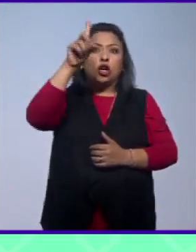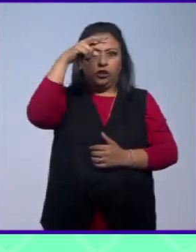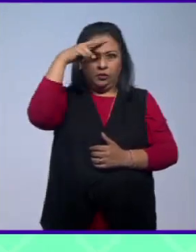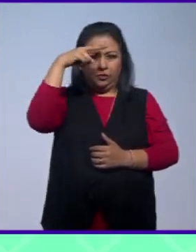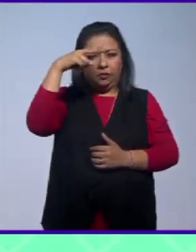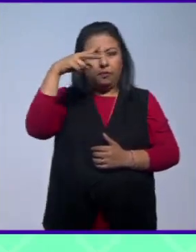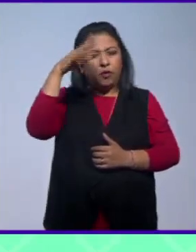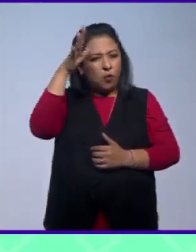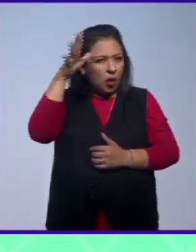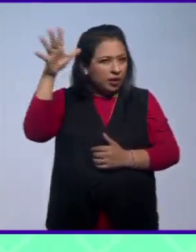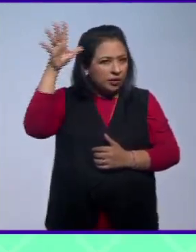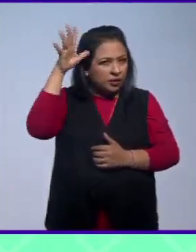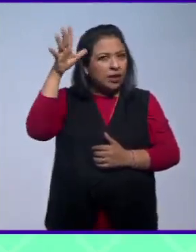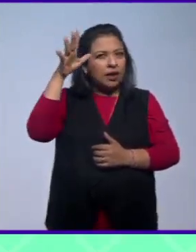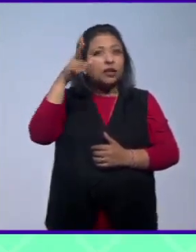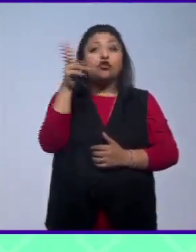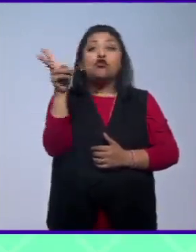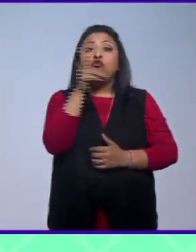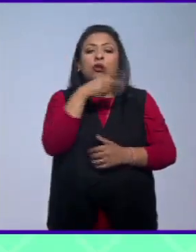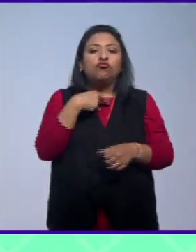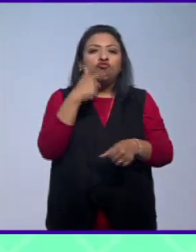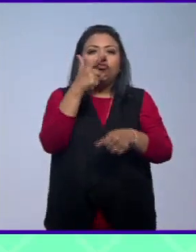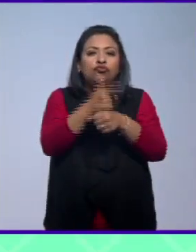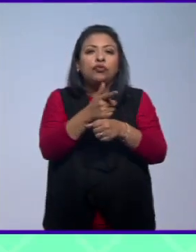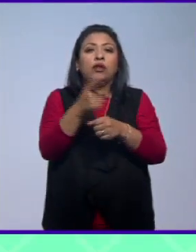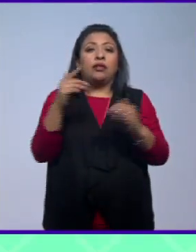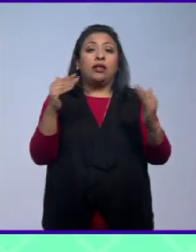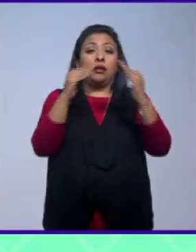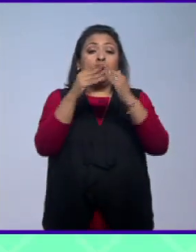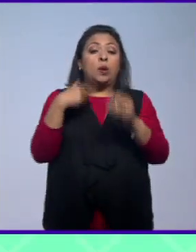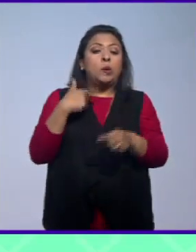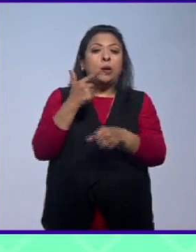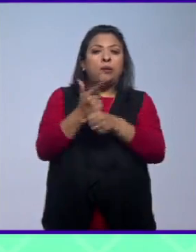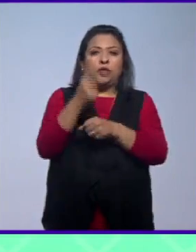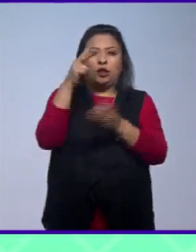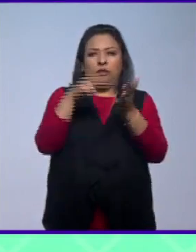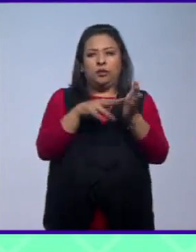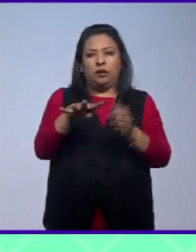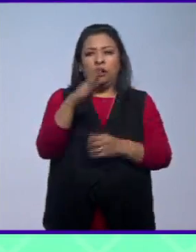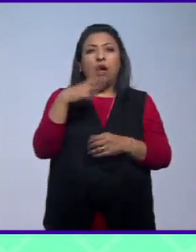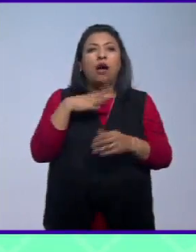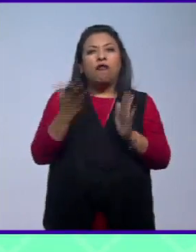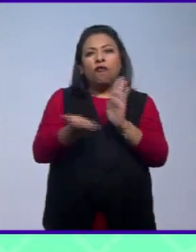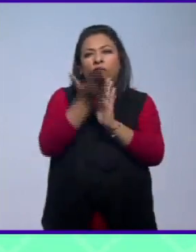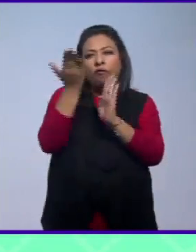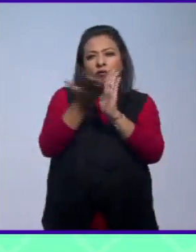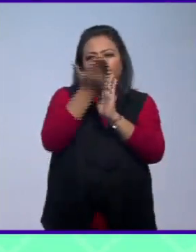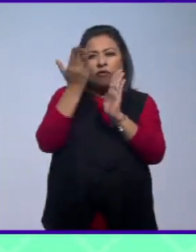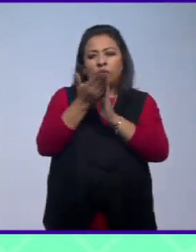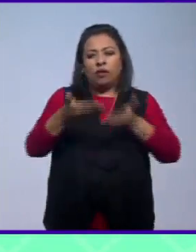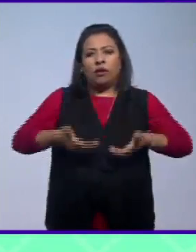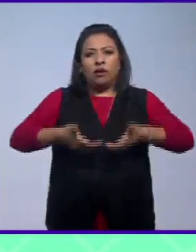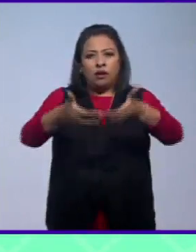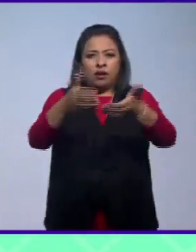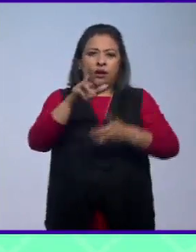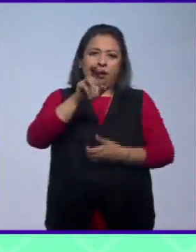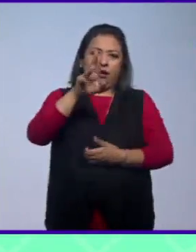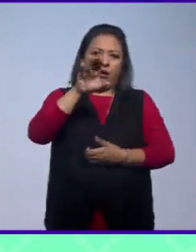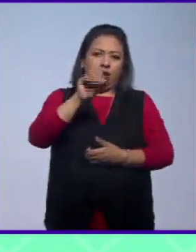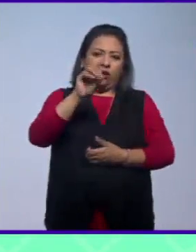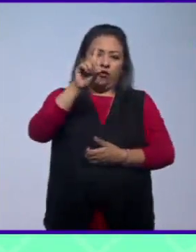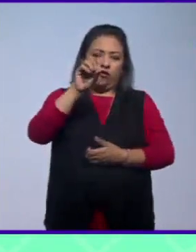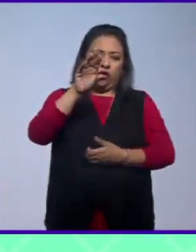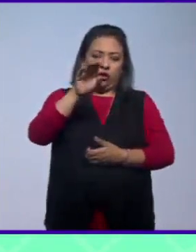inauguró en Tlatelolco. Hallado en 2014 durante la construcción de un centro comercial en la avenida Ricardo Flores Magón